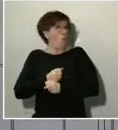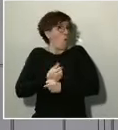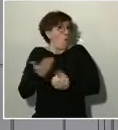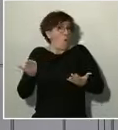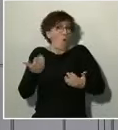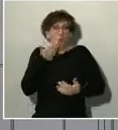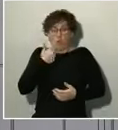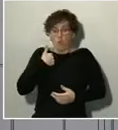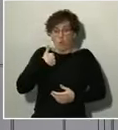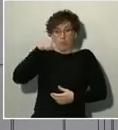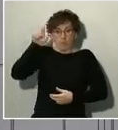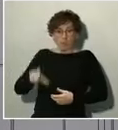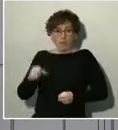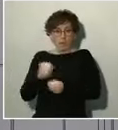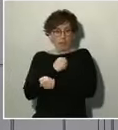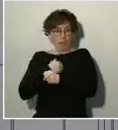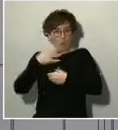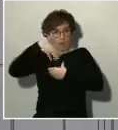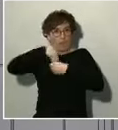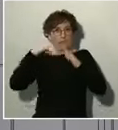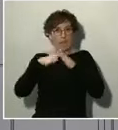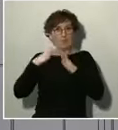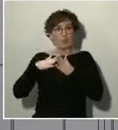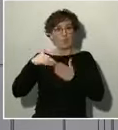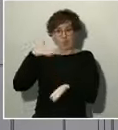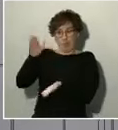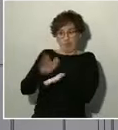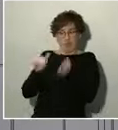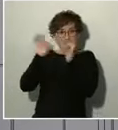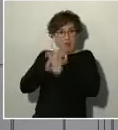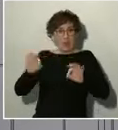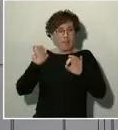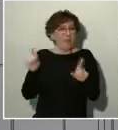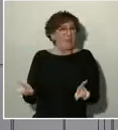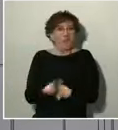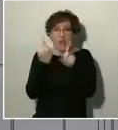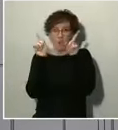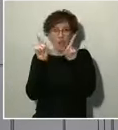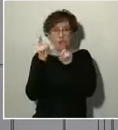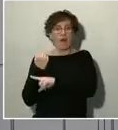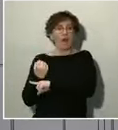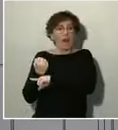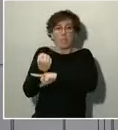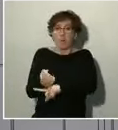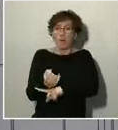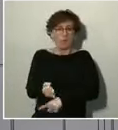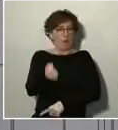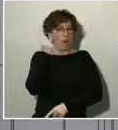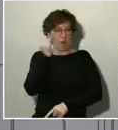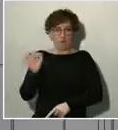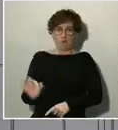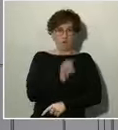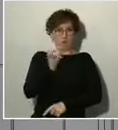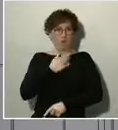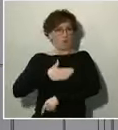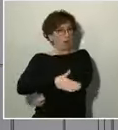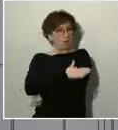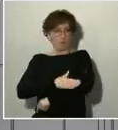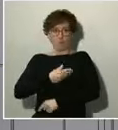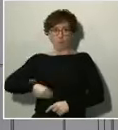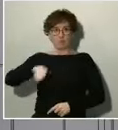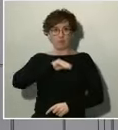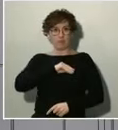casa sin retribución, va a contar con el apoyo del Gobierno de España. Porque no vamos a dejar a nadie atrás.